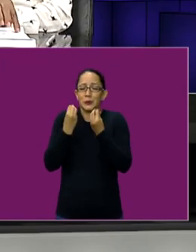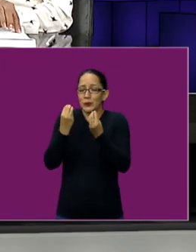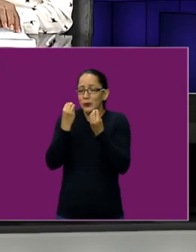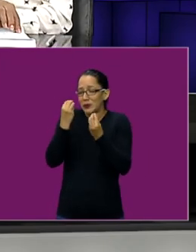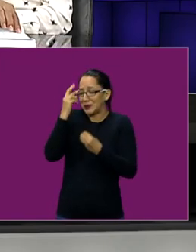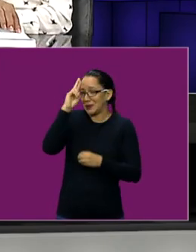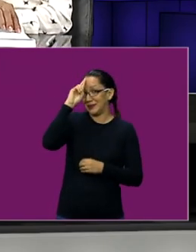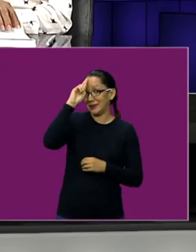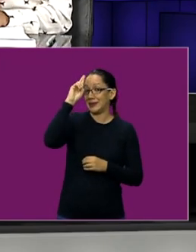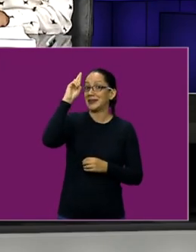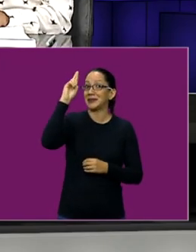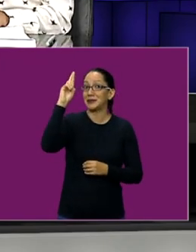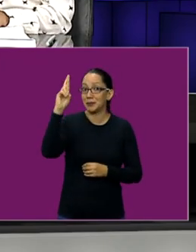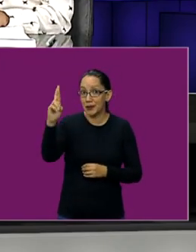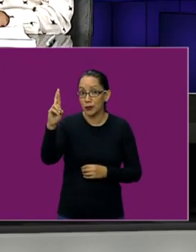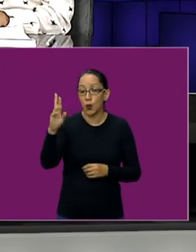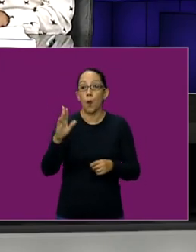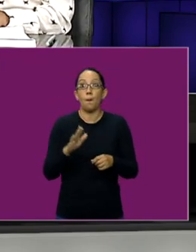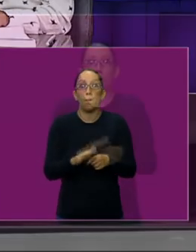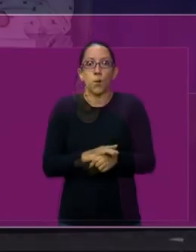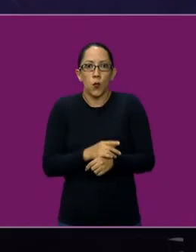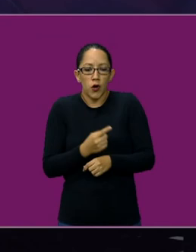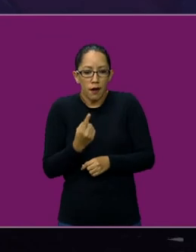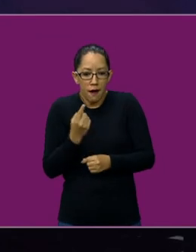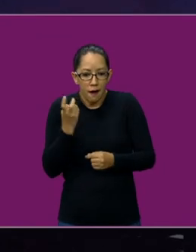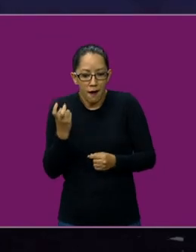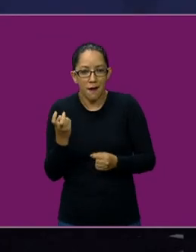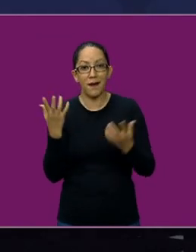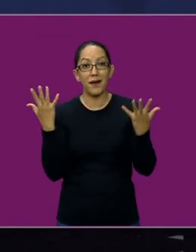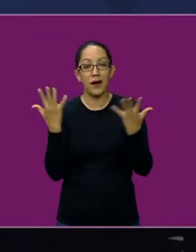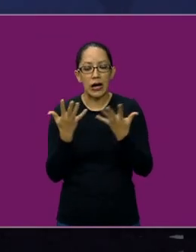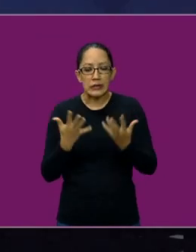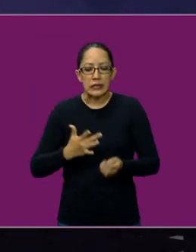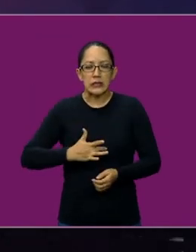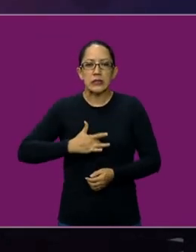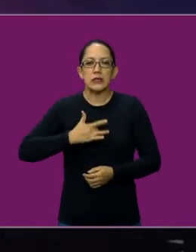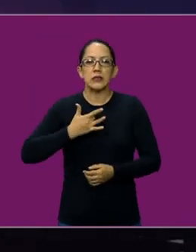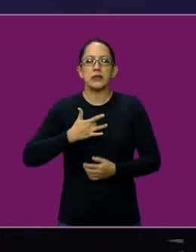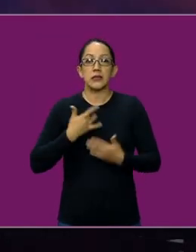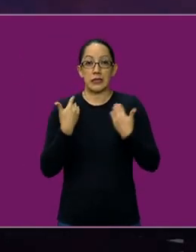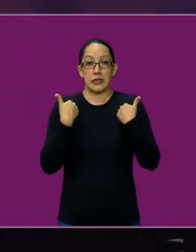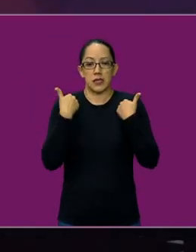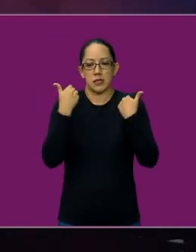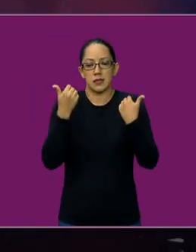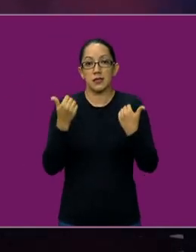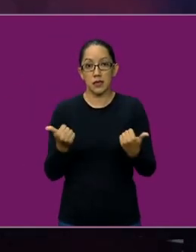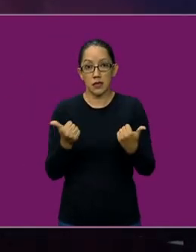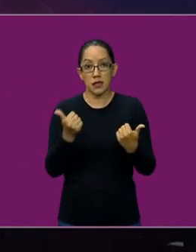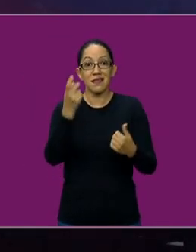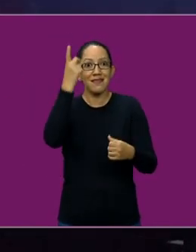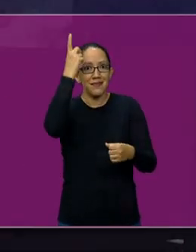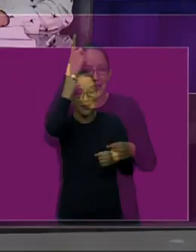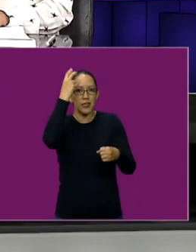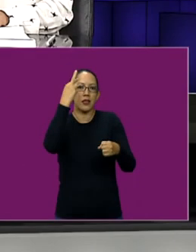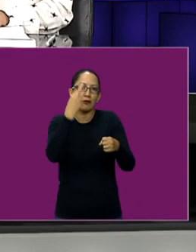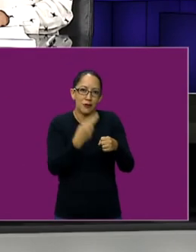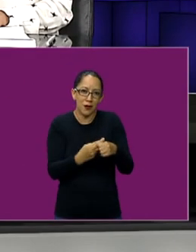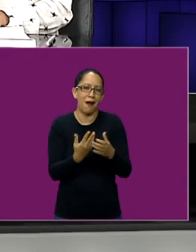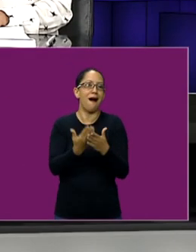porque se hizo la sensibilización y concientización de la directora, en el momento director,